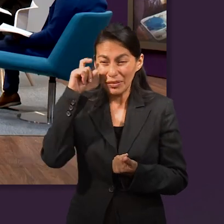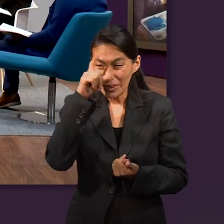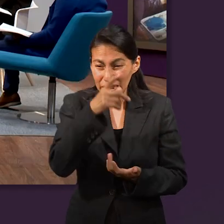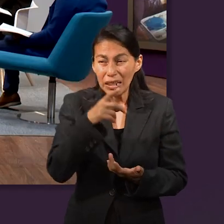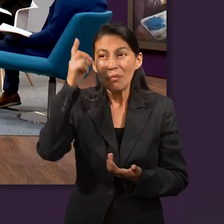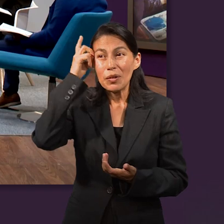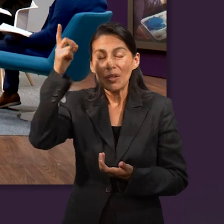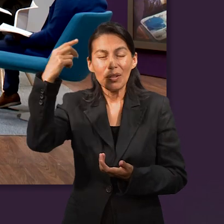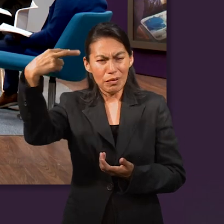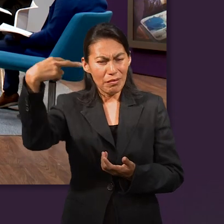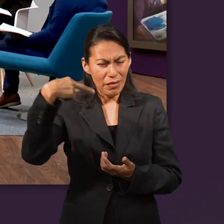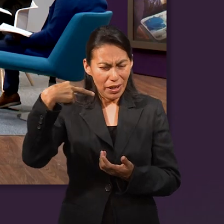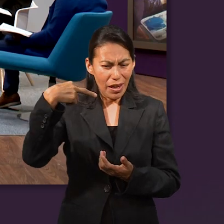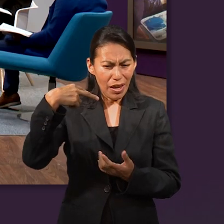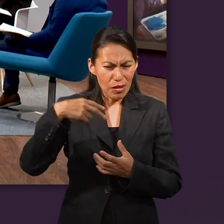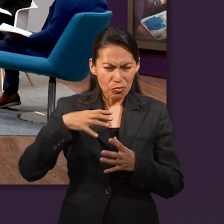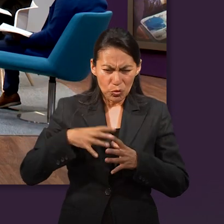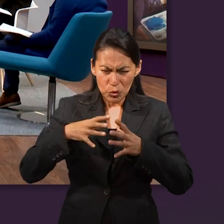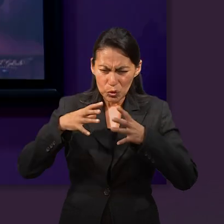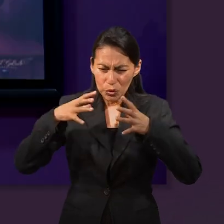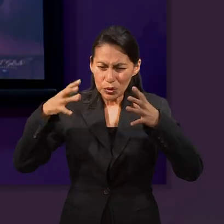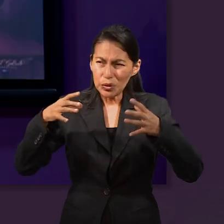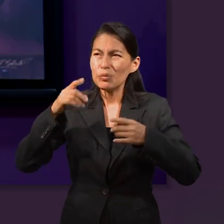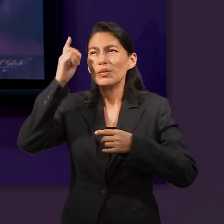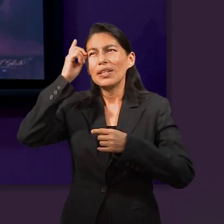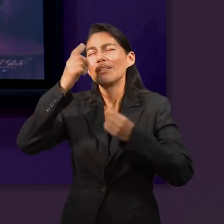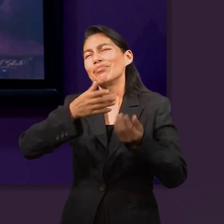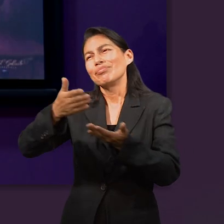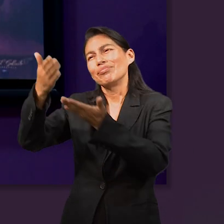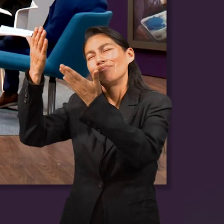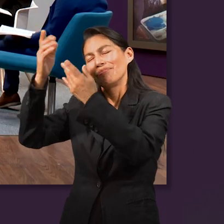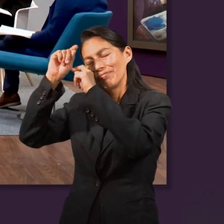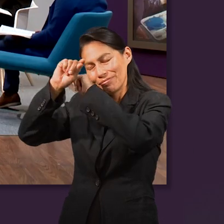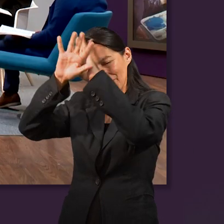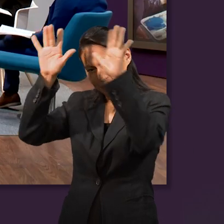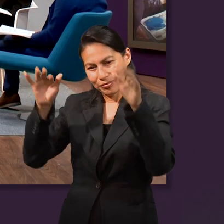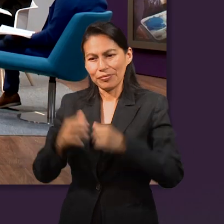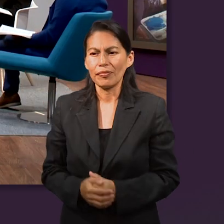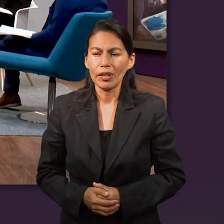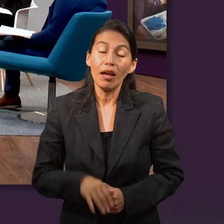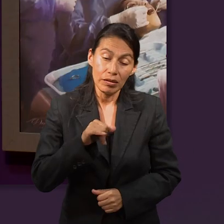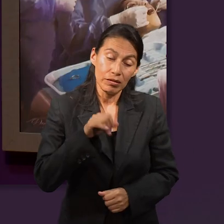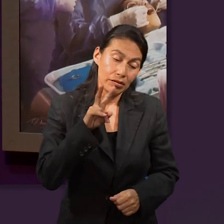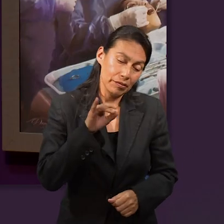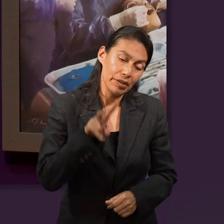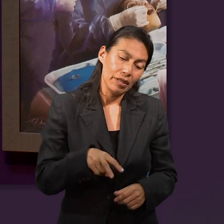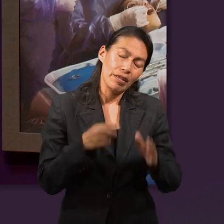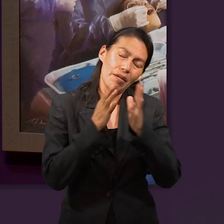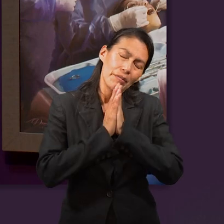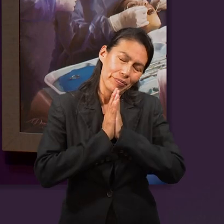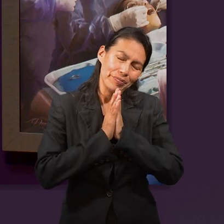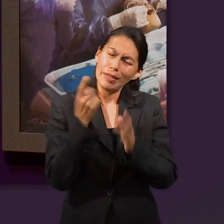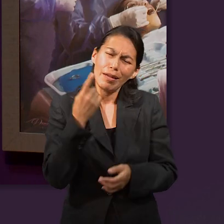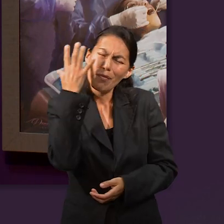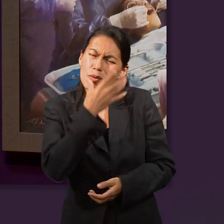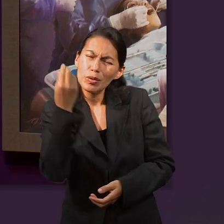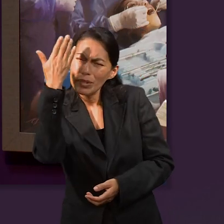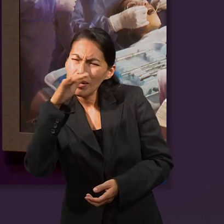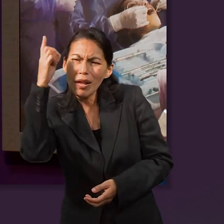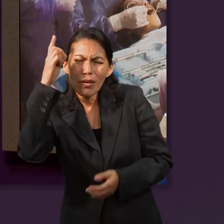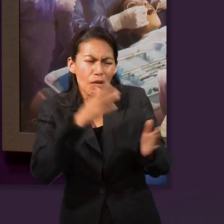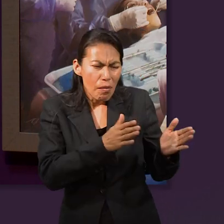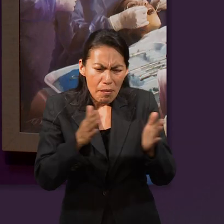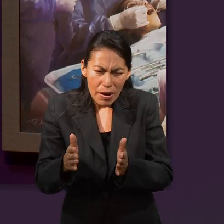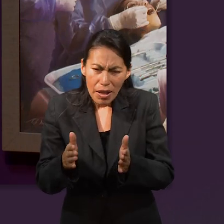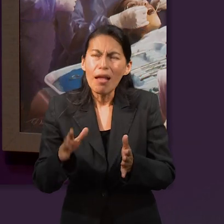o que no vemos, él las puede redundar para bien y para gloria de él. Y qué bonito saber que Dios siempre tiene un plan.